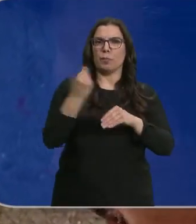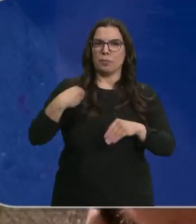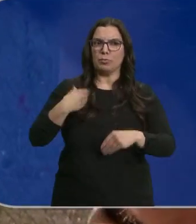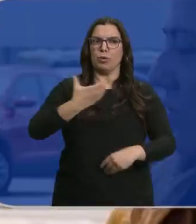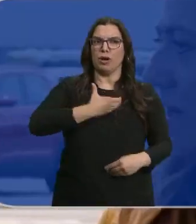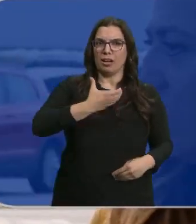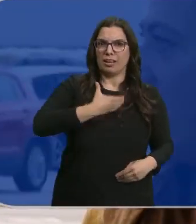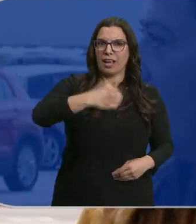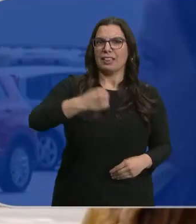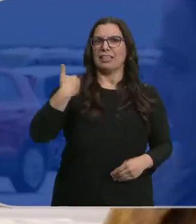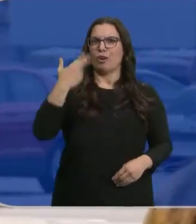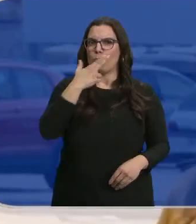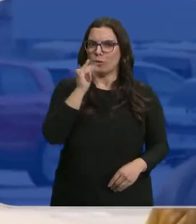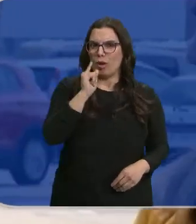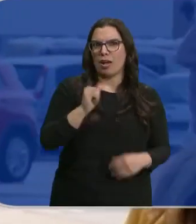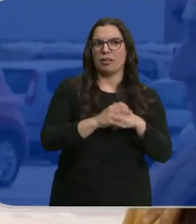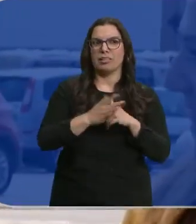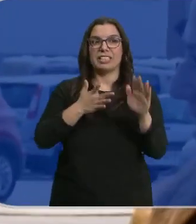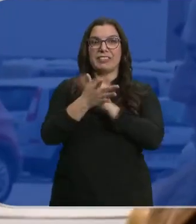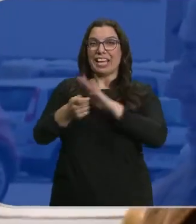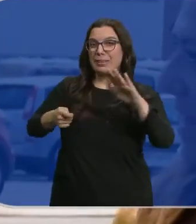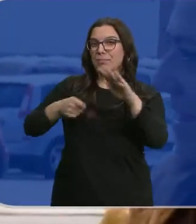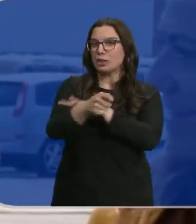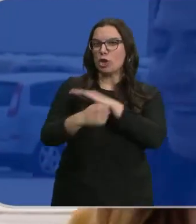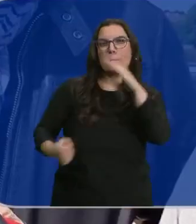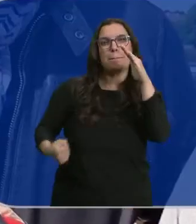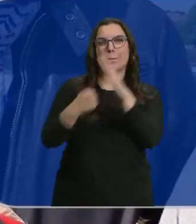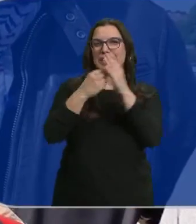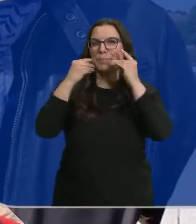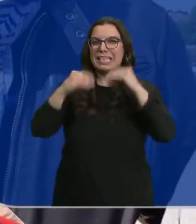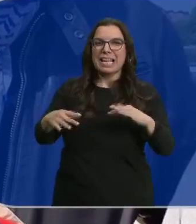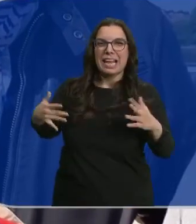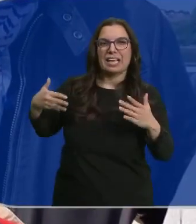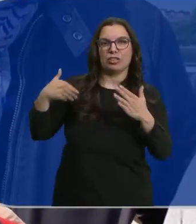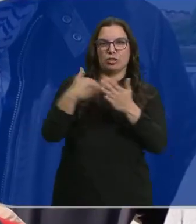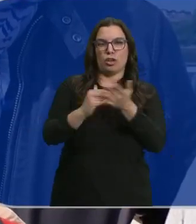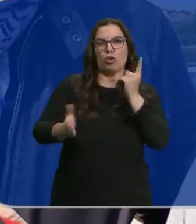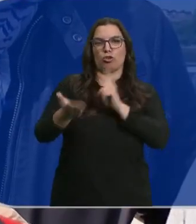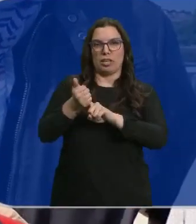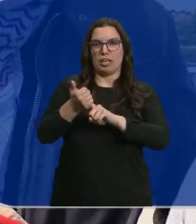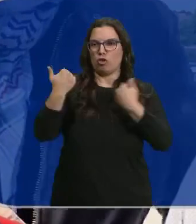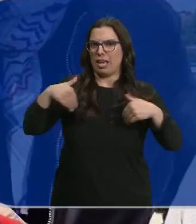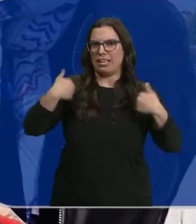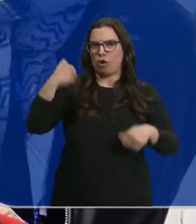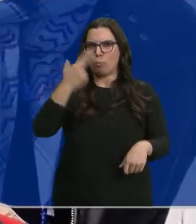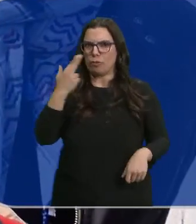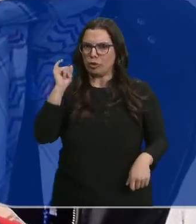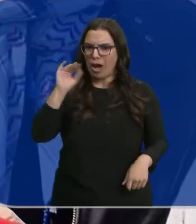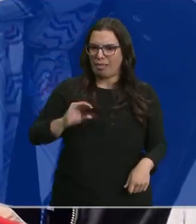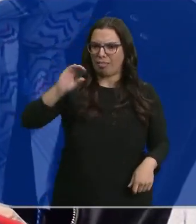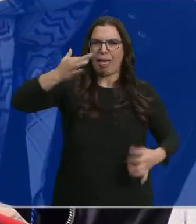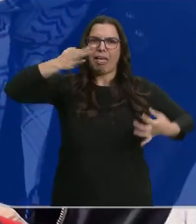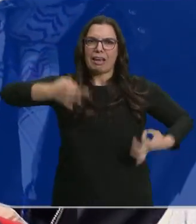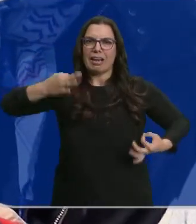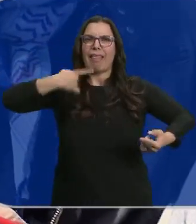Carlos Martínez ya comprometidos. Es la mayor inversión de la historia que ha llegado, que ya está comprometida, que ya